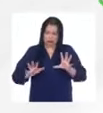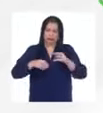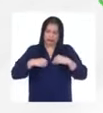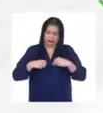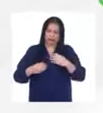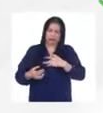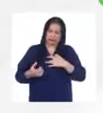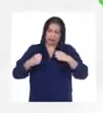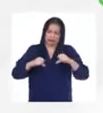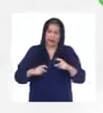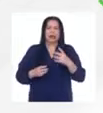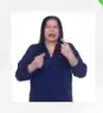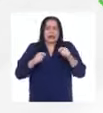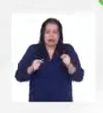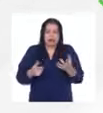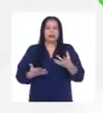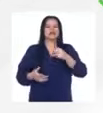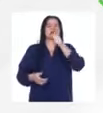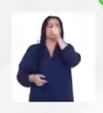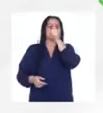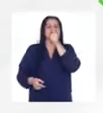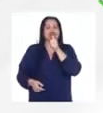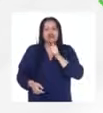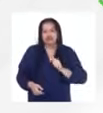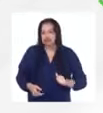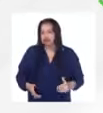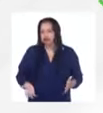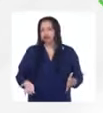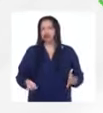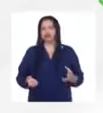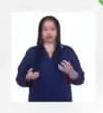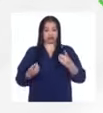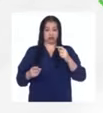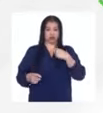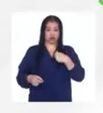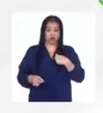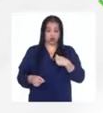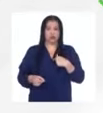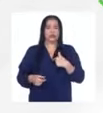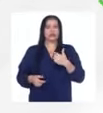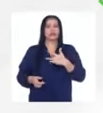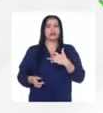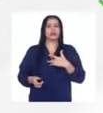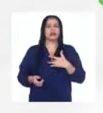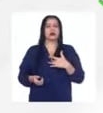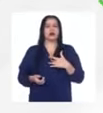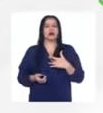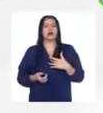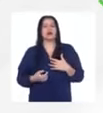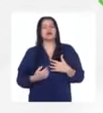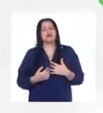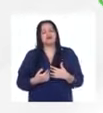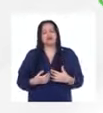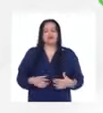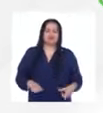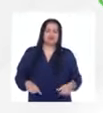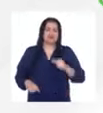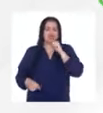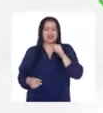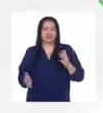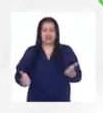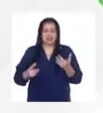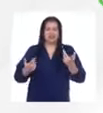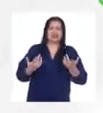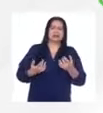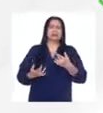trata de canalizar trata de ser paciente yo cuando cuando me viene esa desmotivación digo oye ok estoy desmotivado estoy